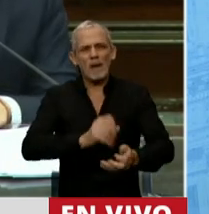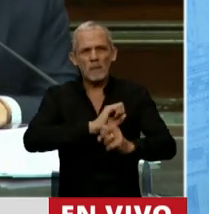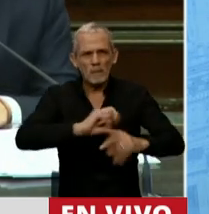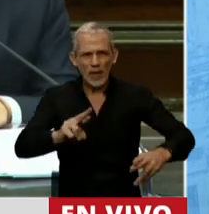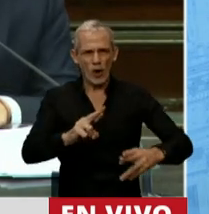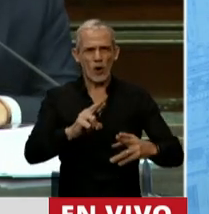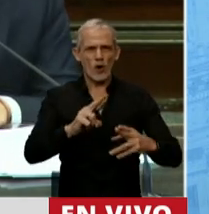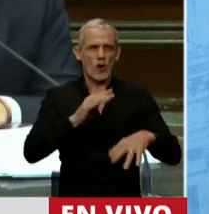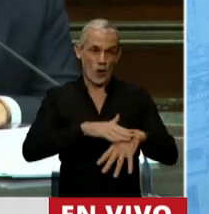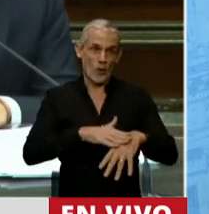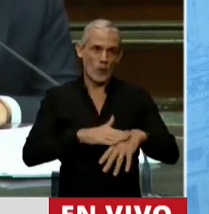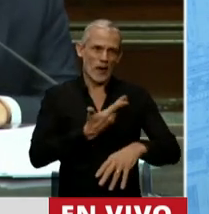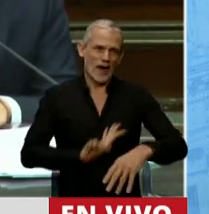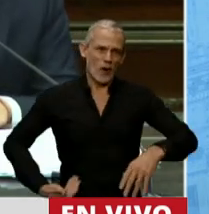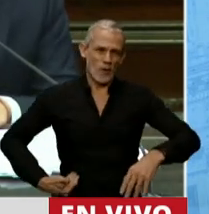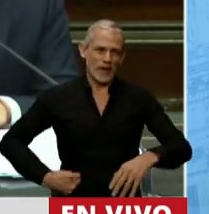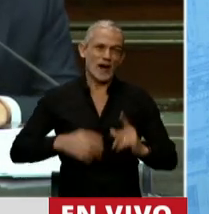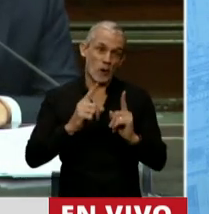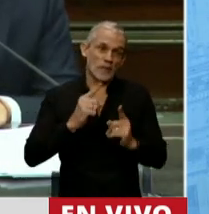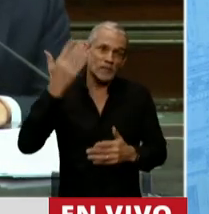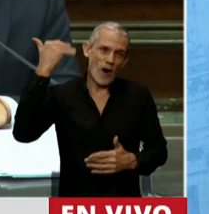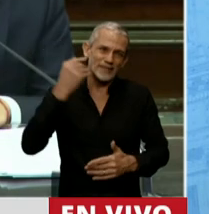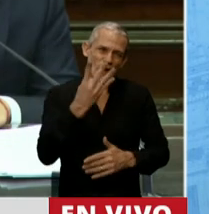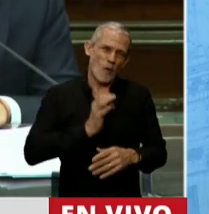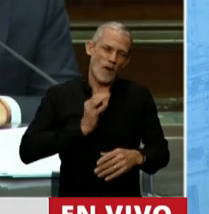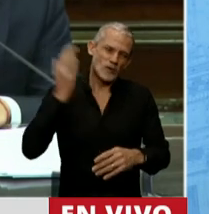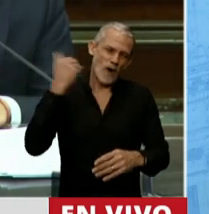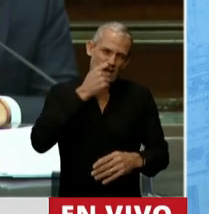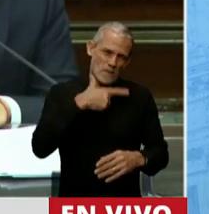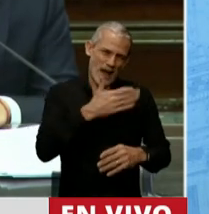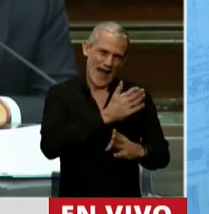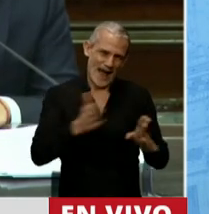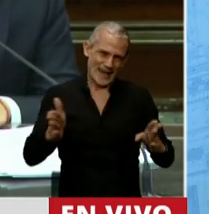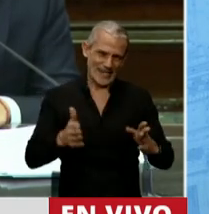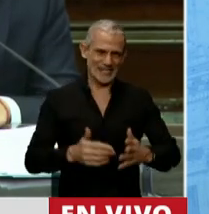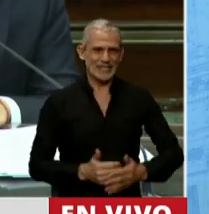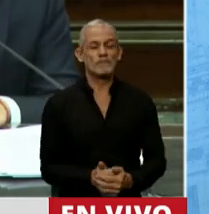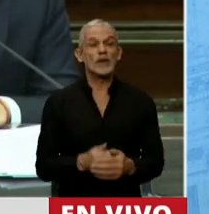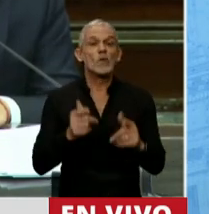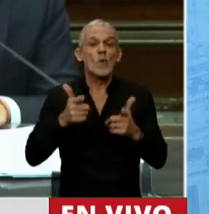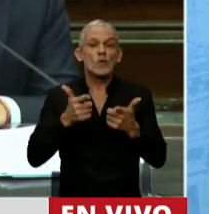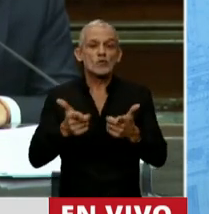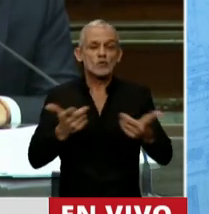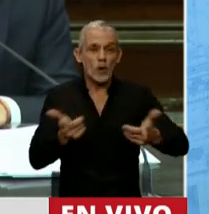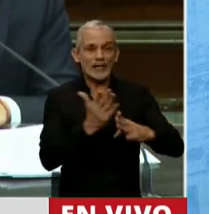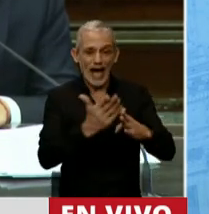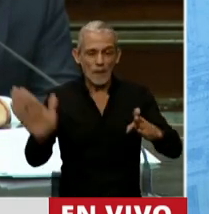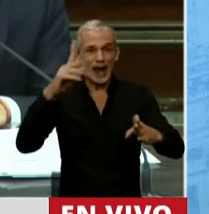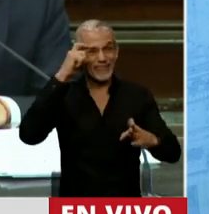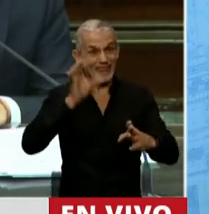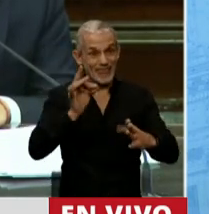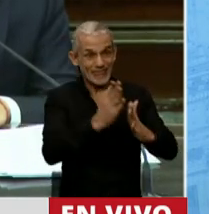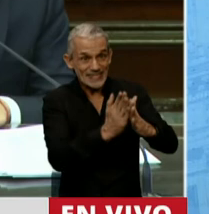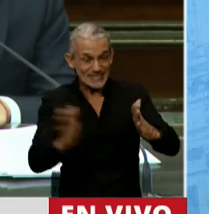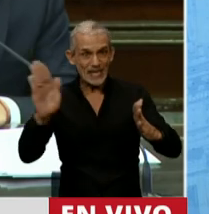consecuencias de gobiernos como hemos tenido en los cuatro años anteriores. Pero bueno, por suerte, a partir del 10 de